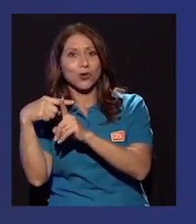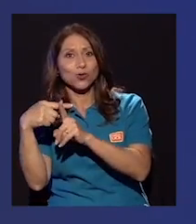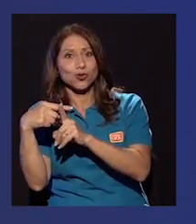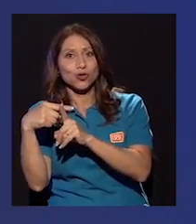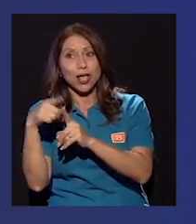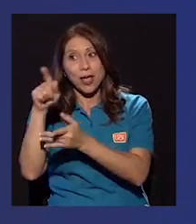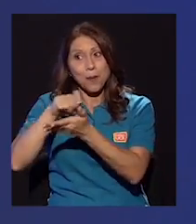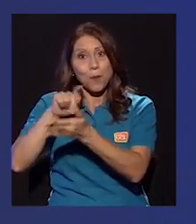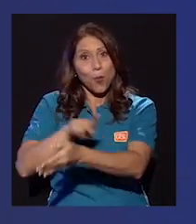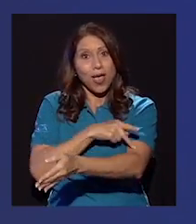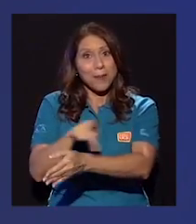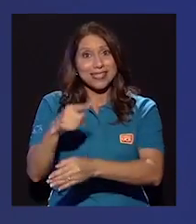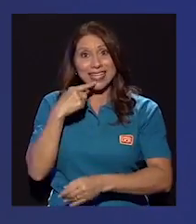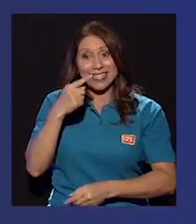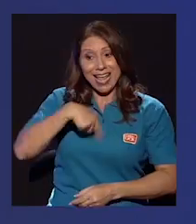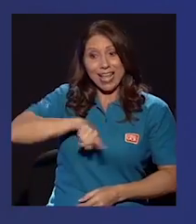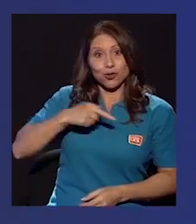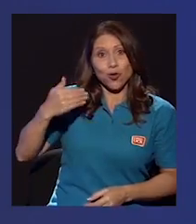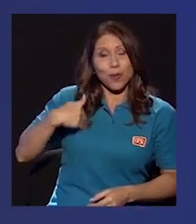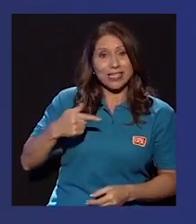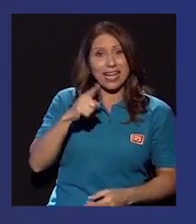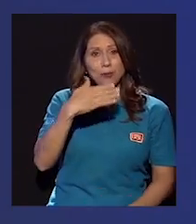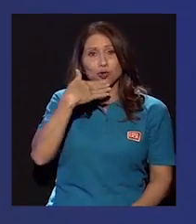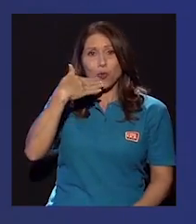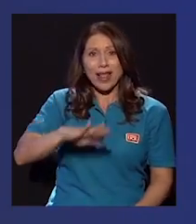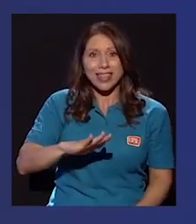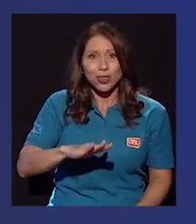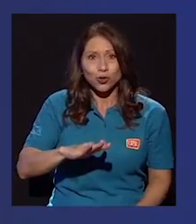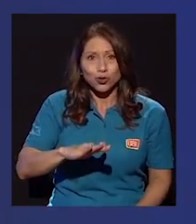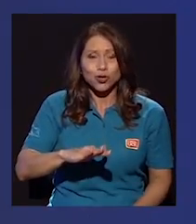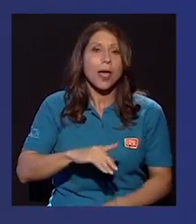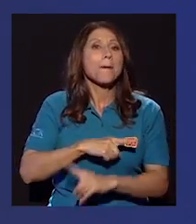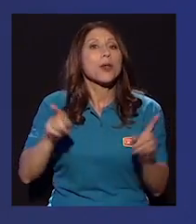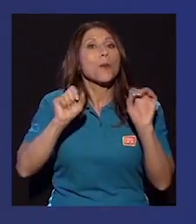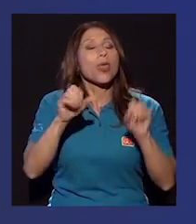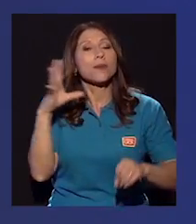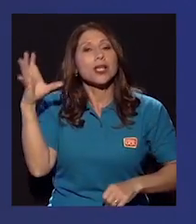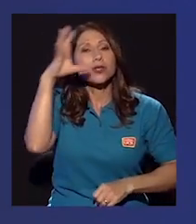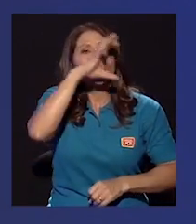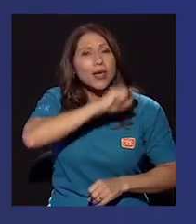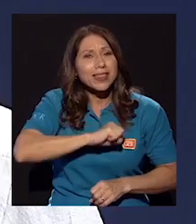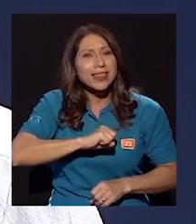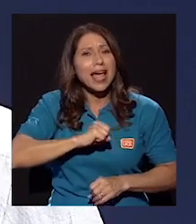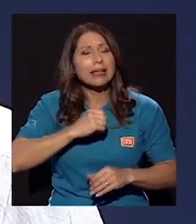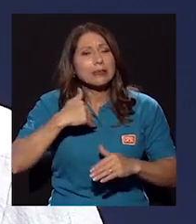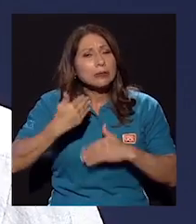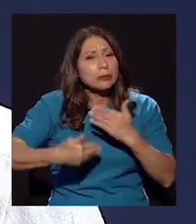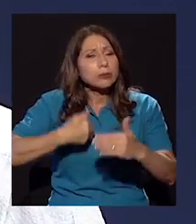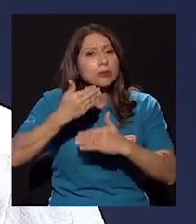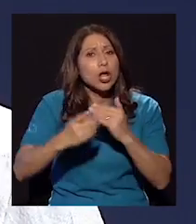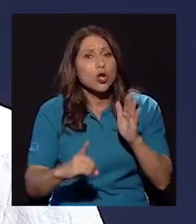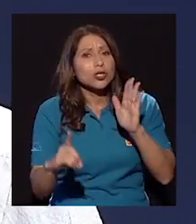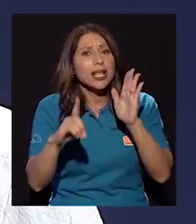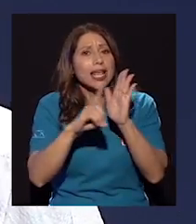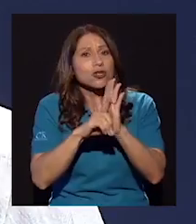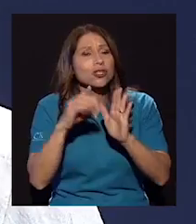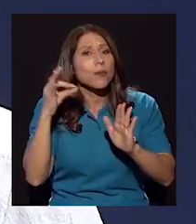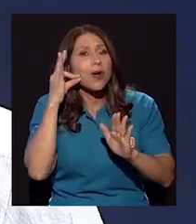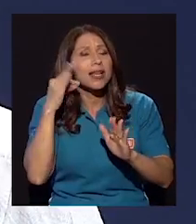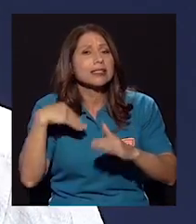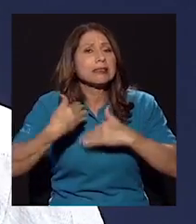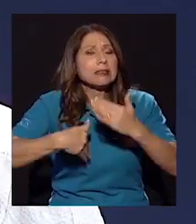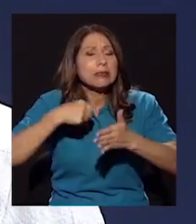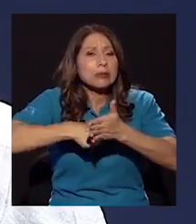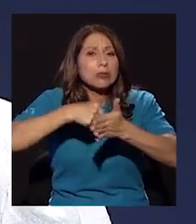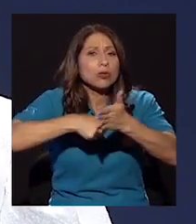podemos encontrar que la lucha sistemática de los derechos de las mujeres han sido luchas sociales. Inclusive en el